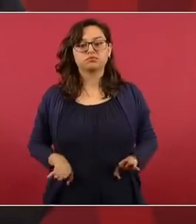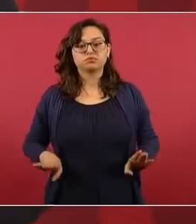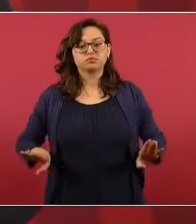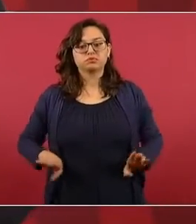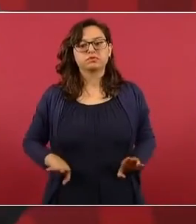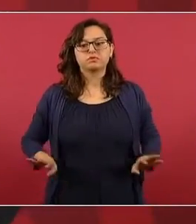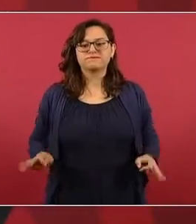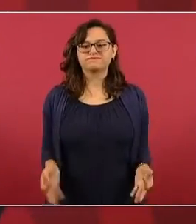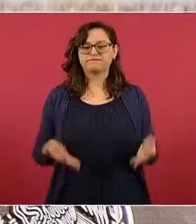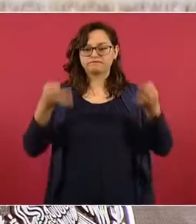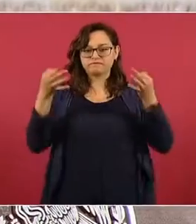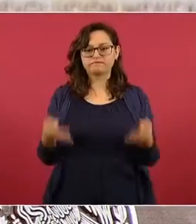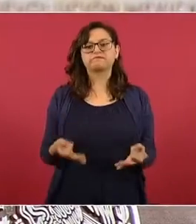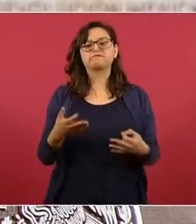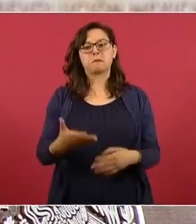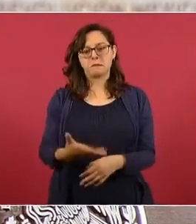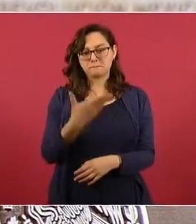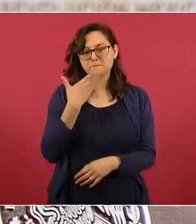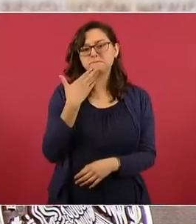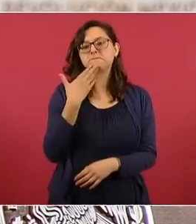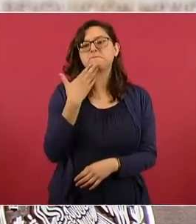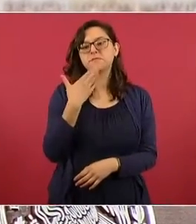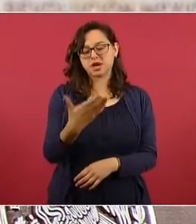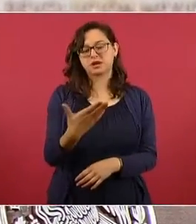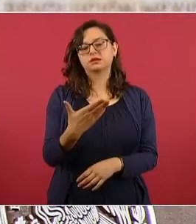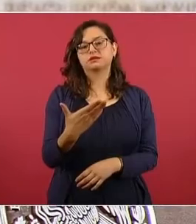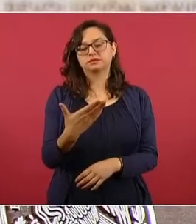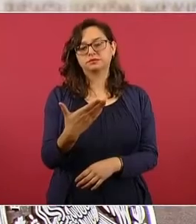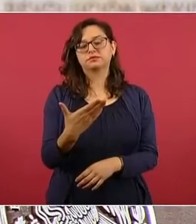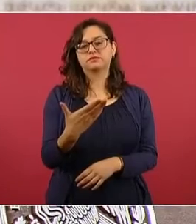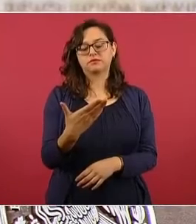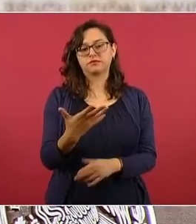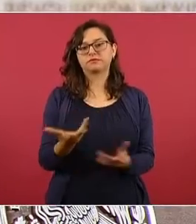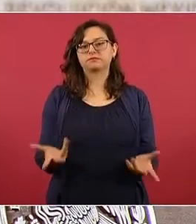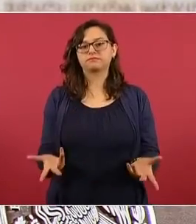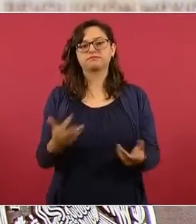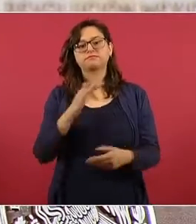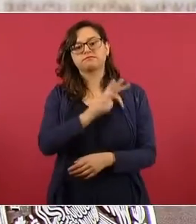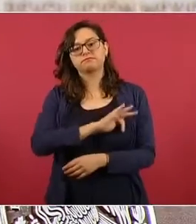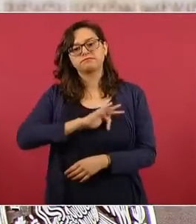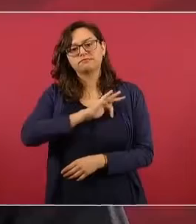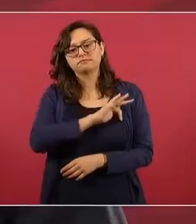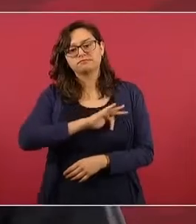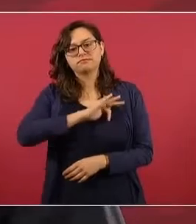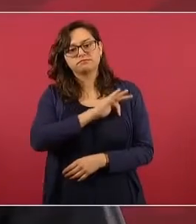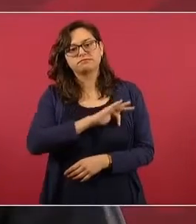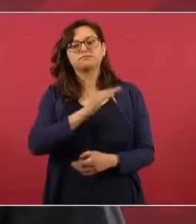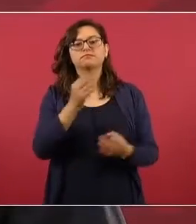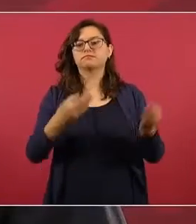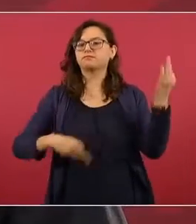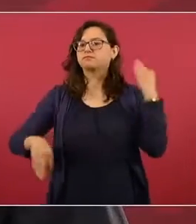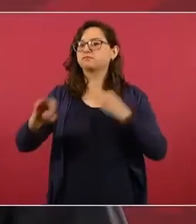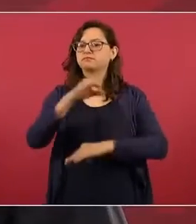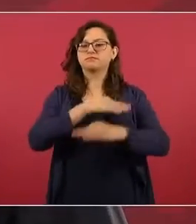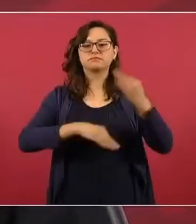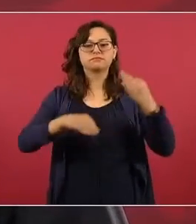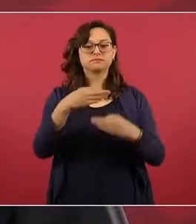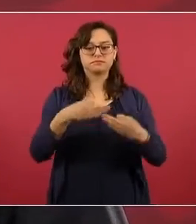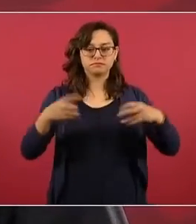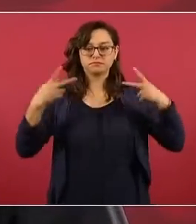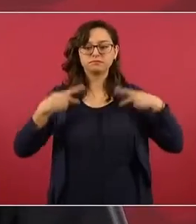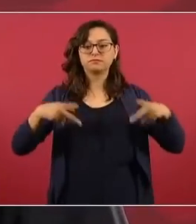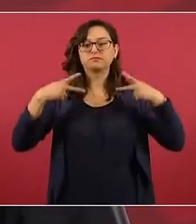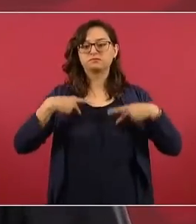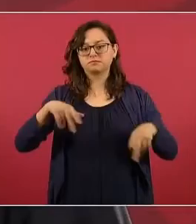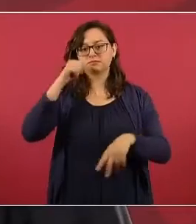de las circunstancias. Mis felicitaciones a todos los que participaron